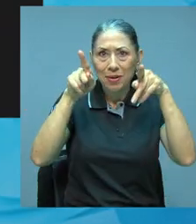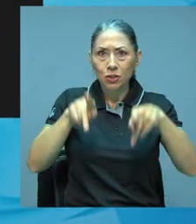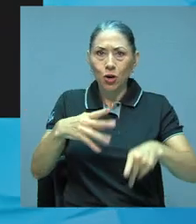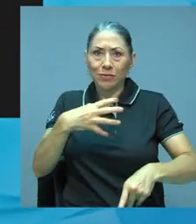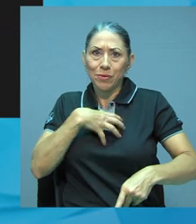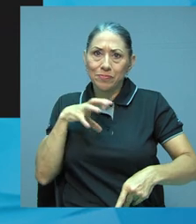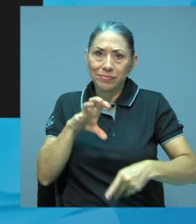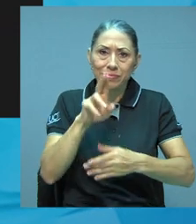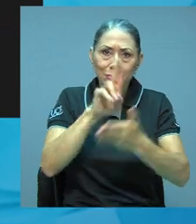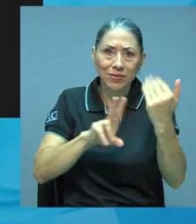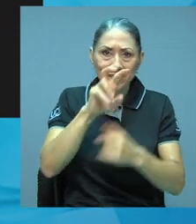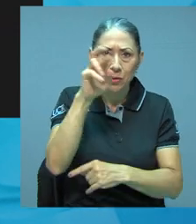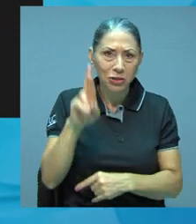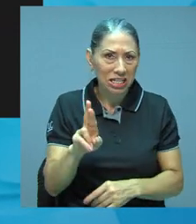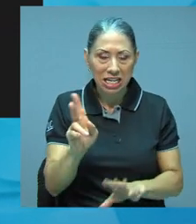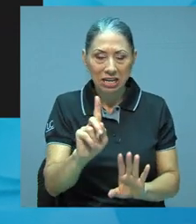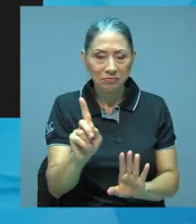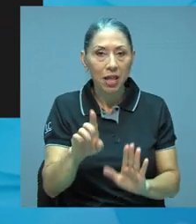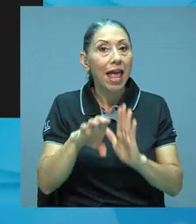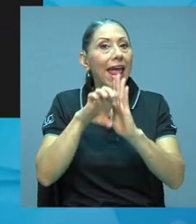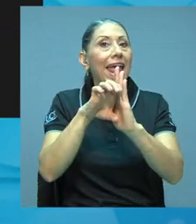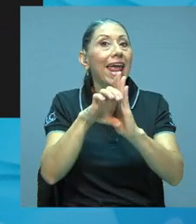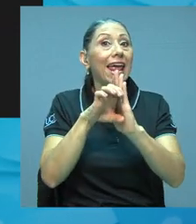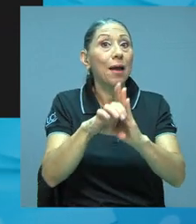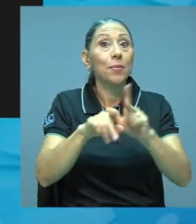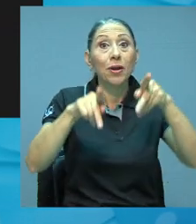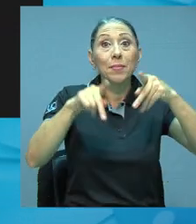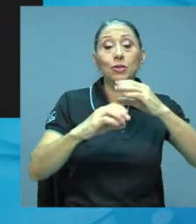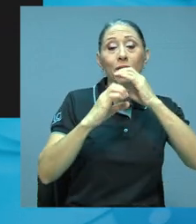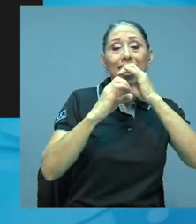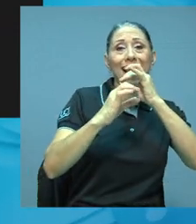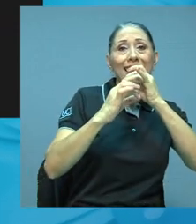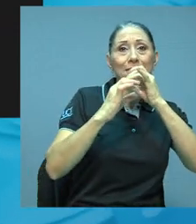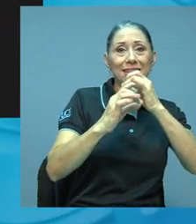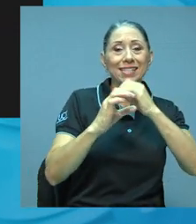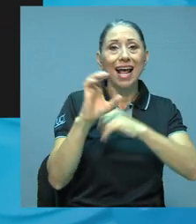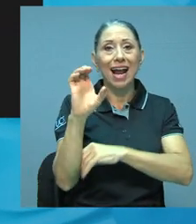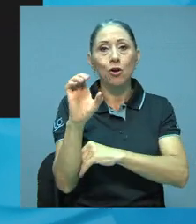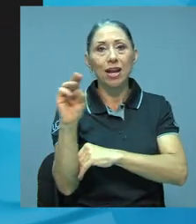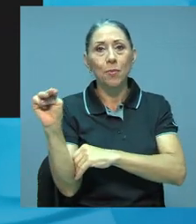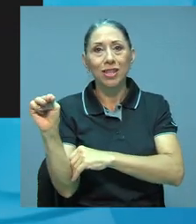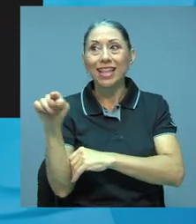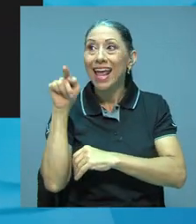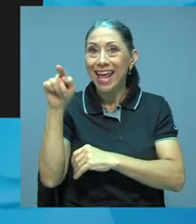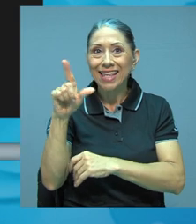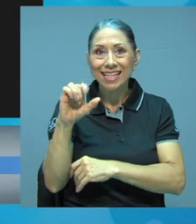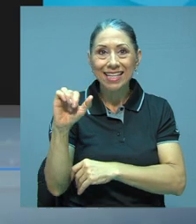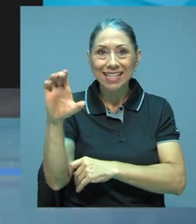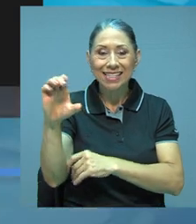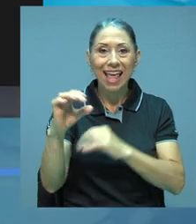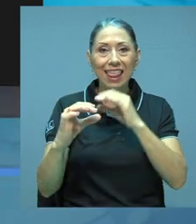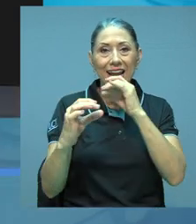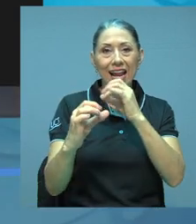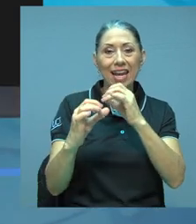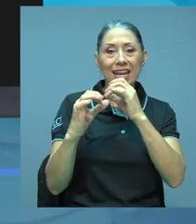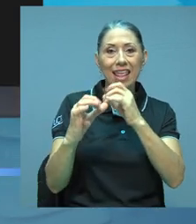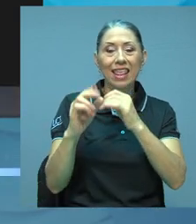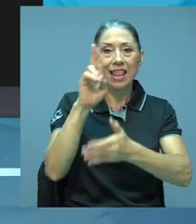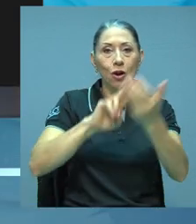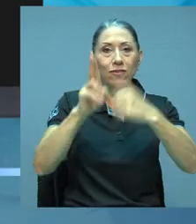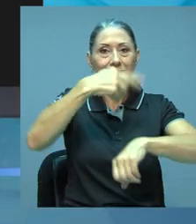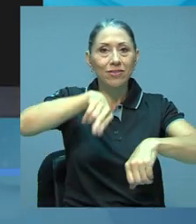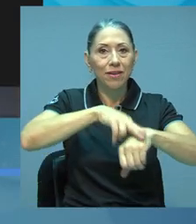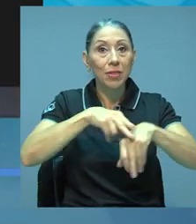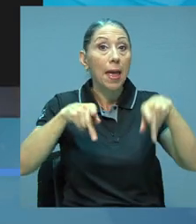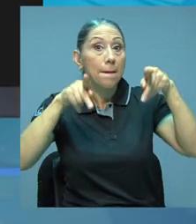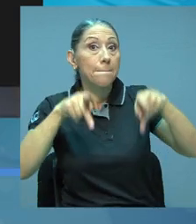personas de la Universidad de Costa Rica, sino, por ejemplo, nuestra clarinetista Carolina Montero, ella es licenciada en clarinete de la Universidad Nacional,